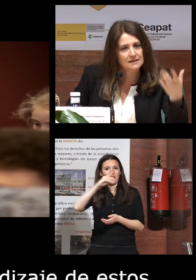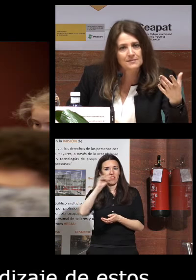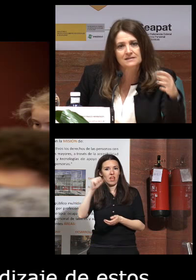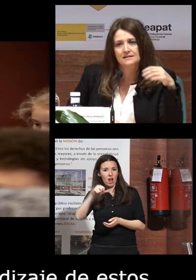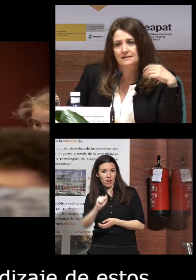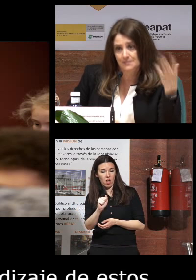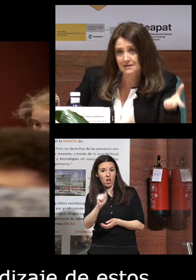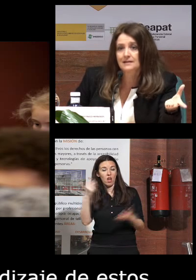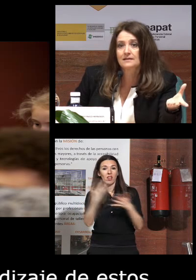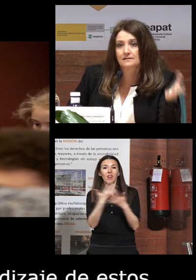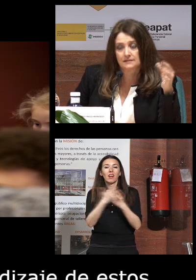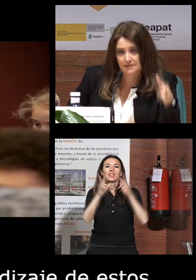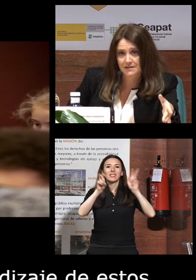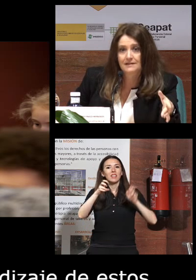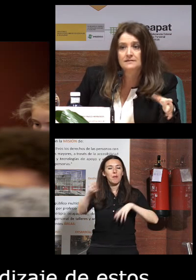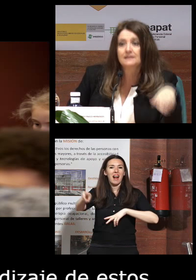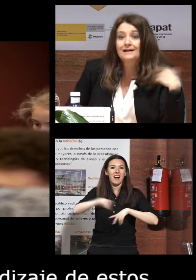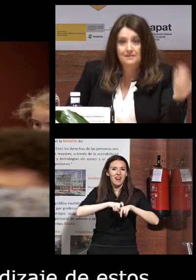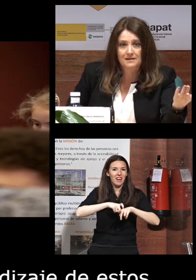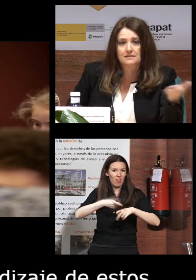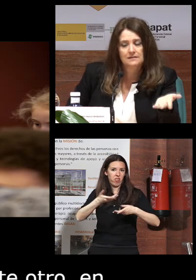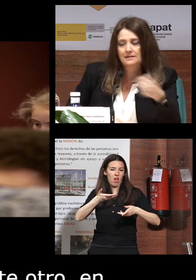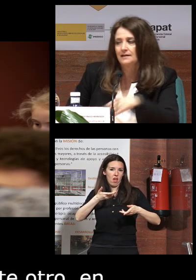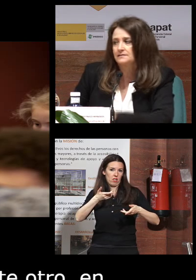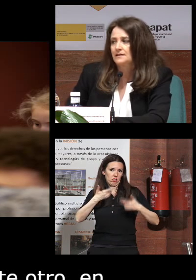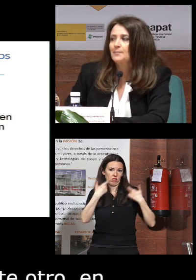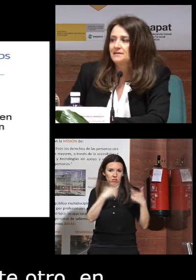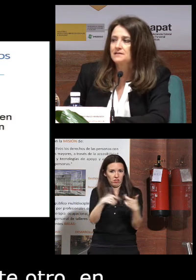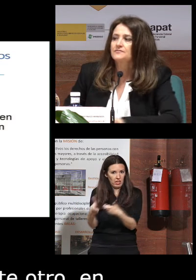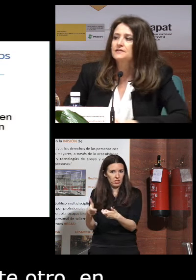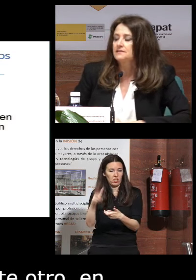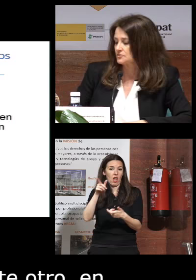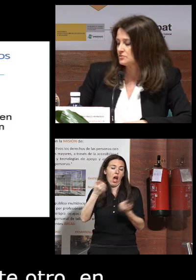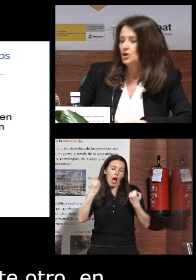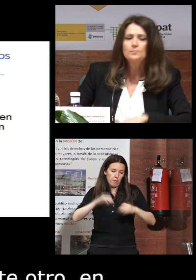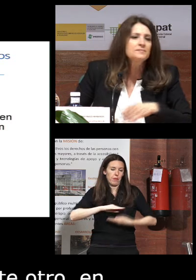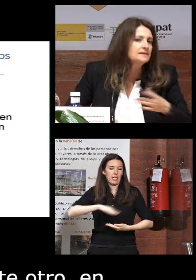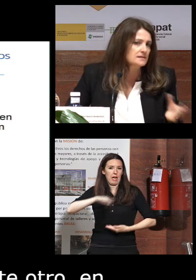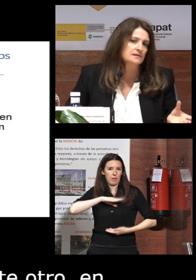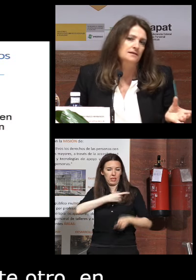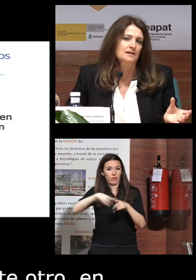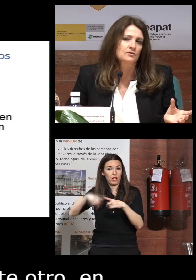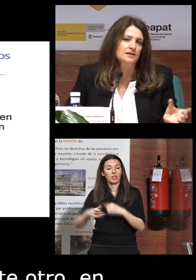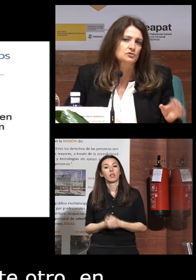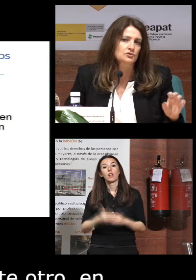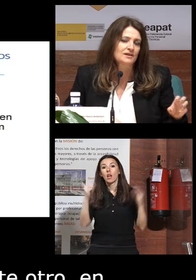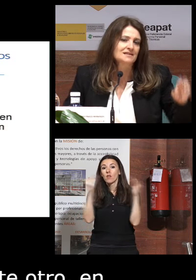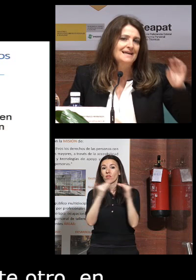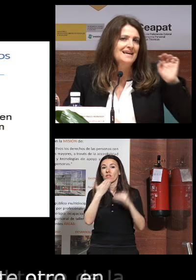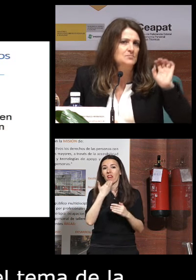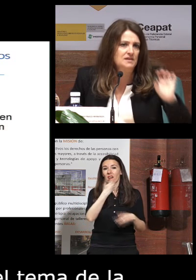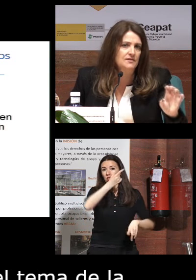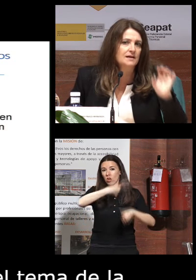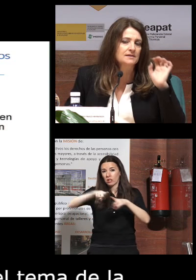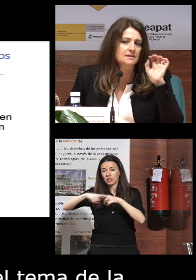se mezcla además el tema de la raza el tema de la etnia además de las capacidades diferentes ¿no? viviendas intergeneracionales construidas